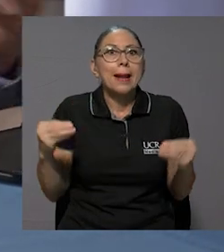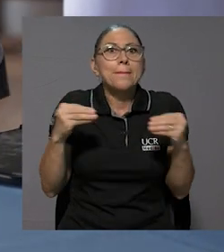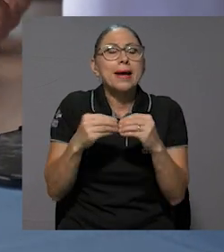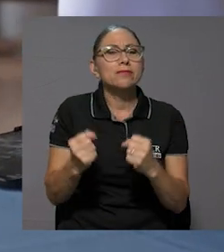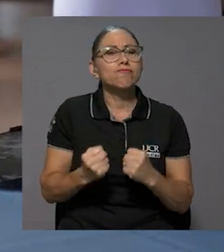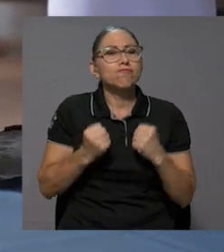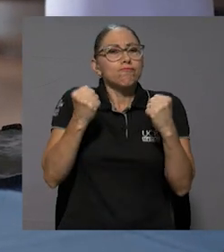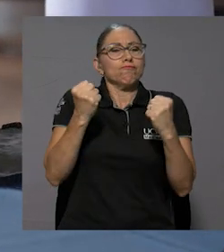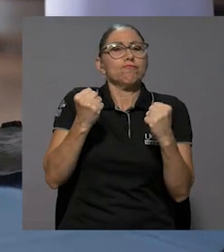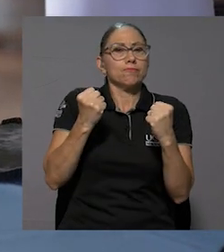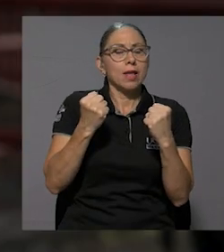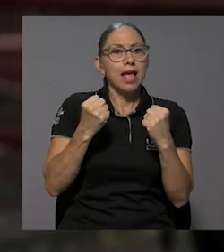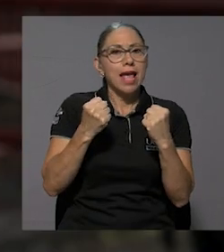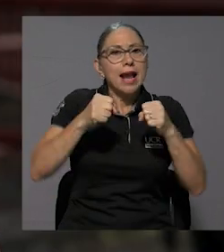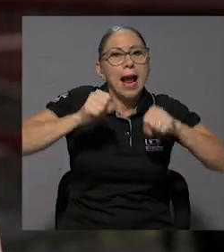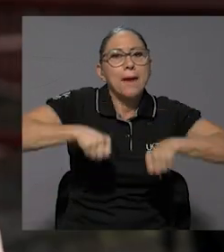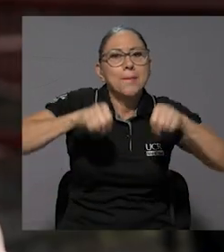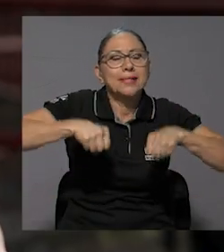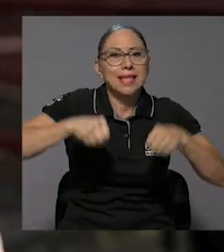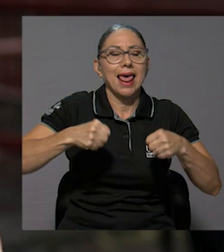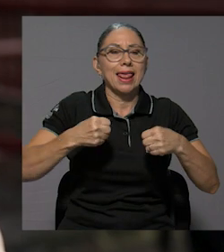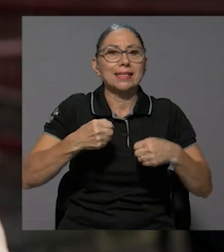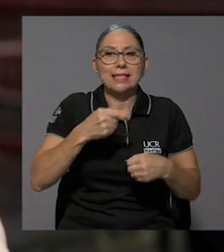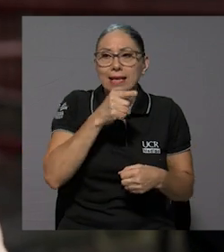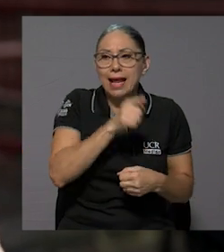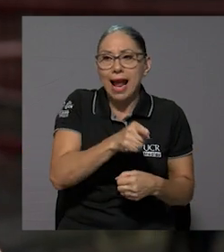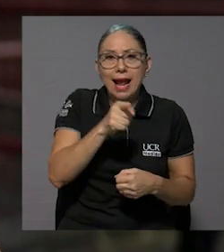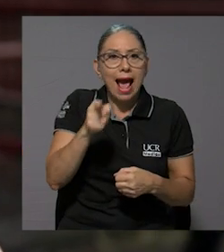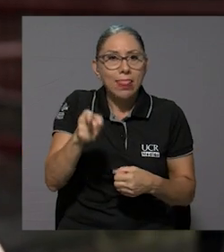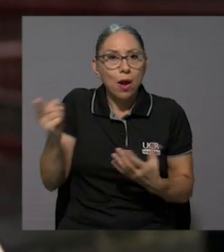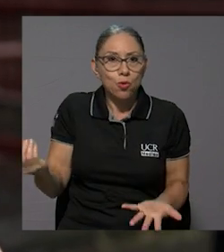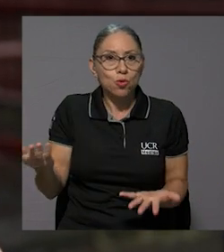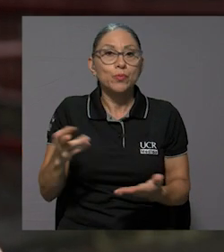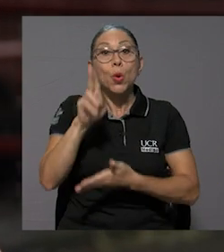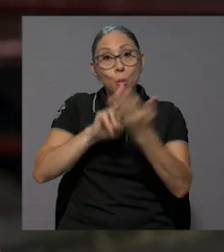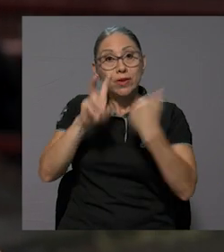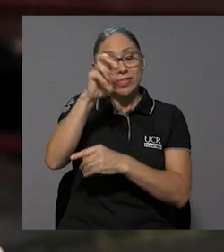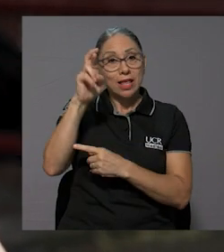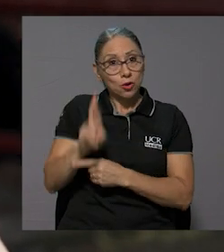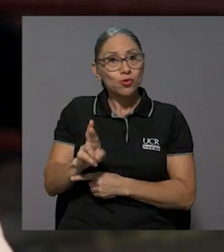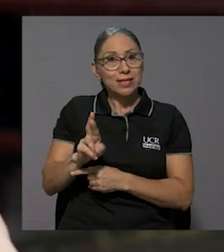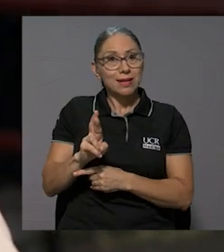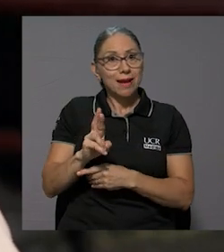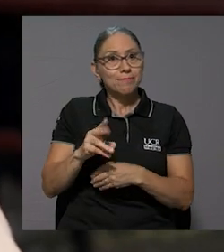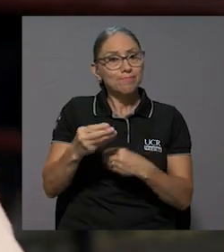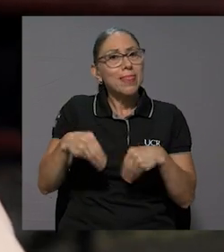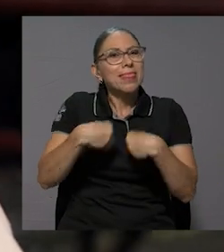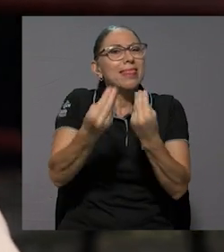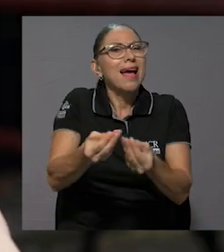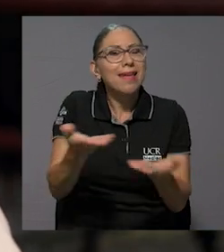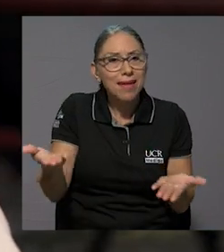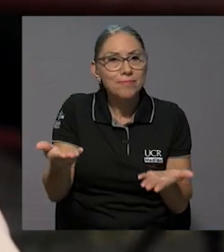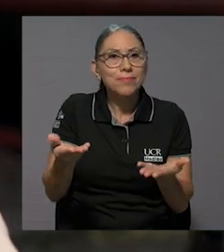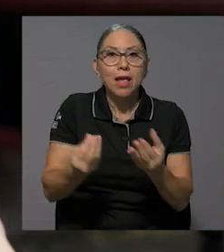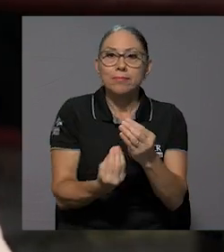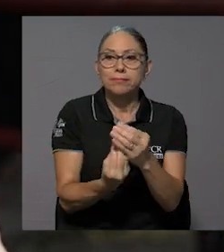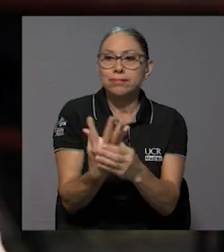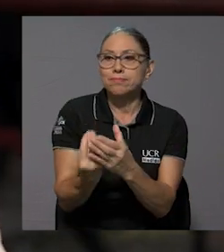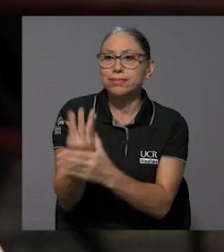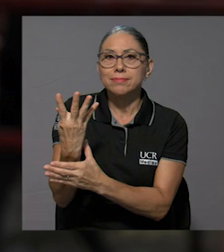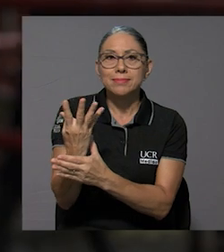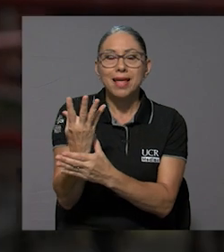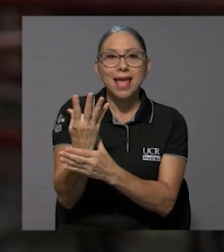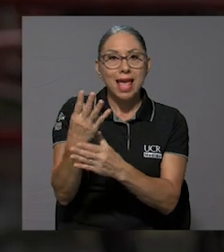capacidades que tiene cada uno. La Universidad de Costa Rica evidentemente aporta la generación y la transferencia de conocimiento.